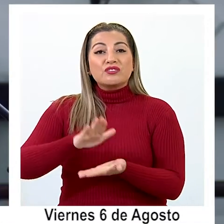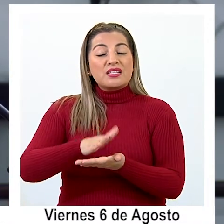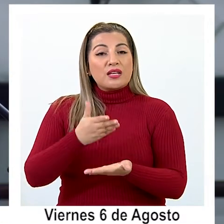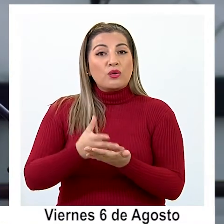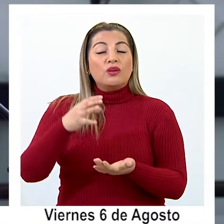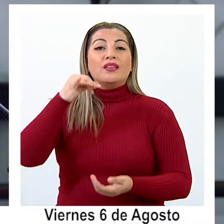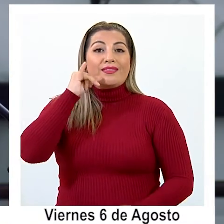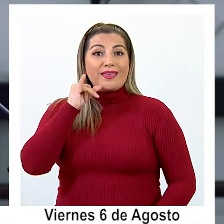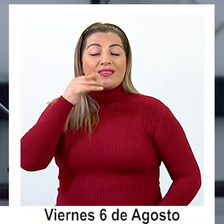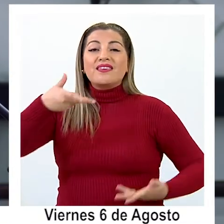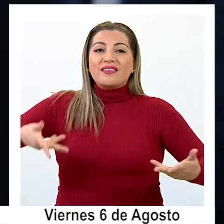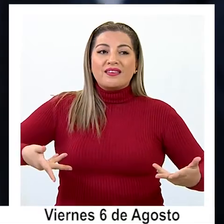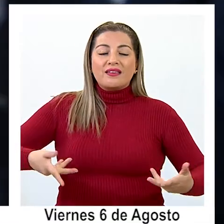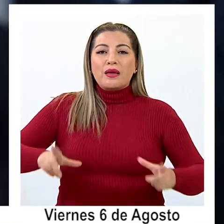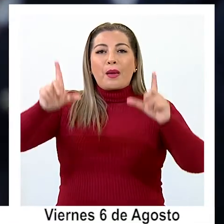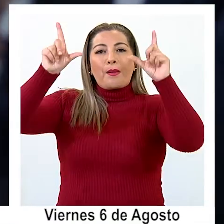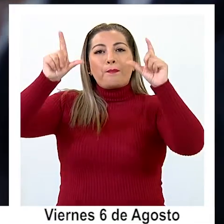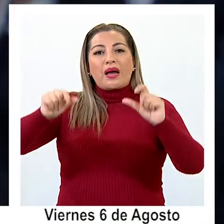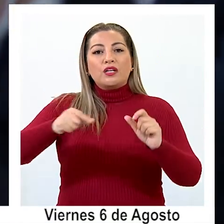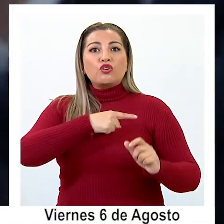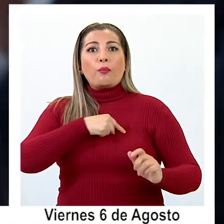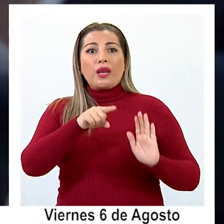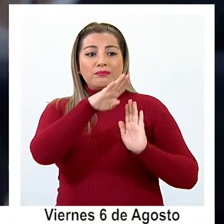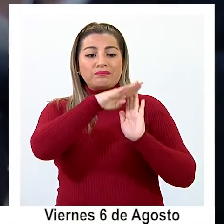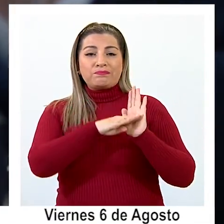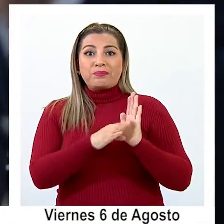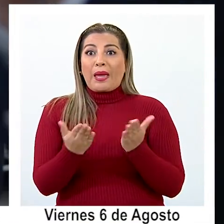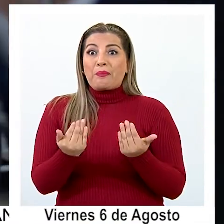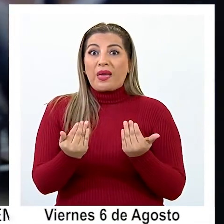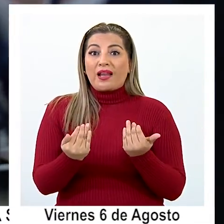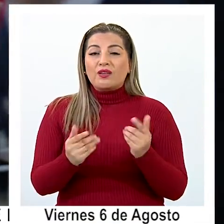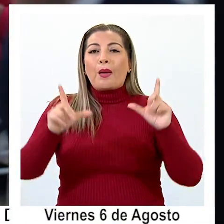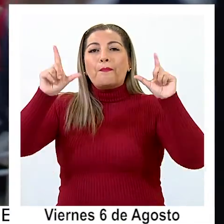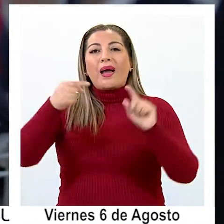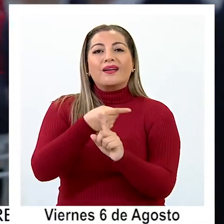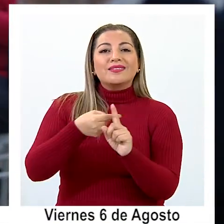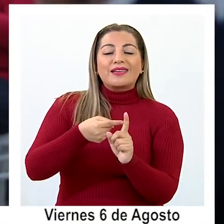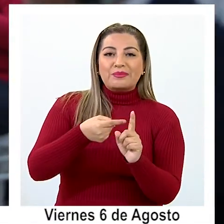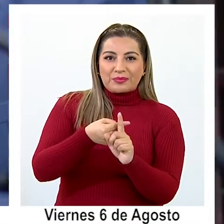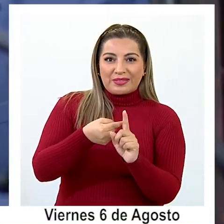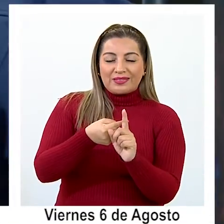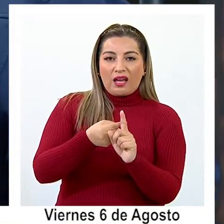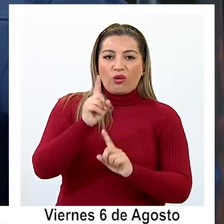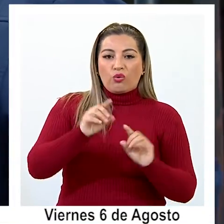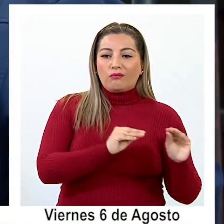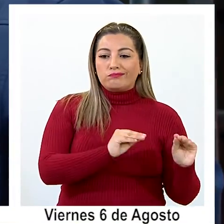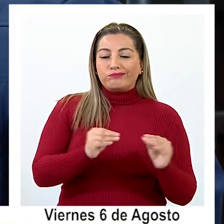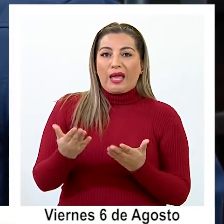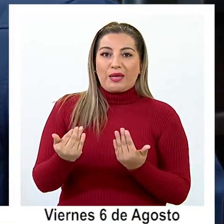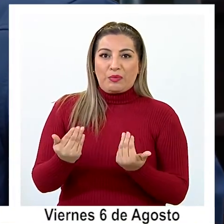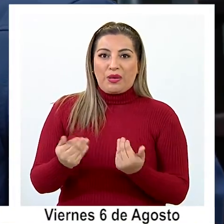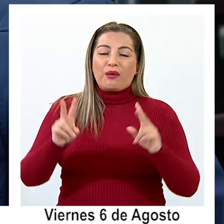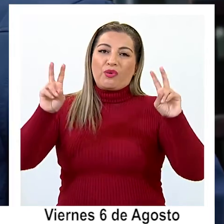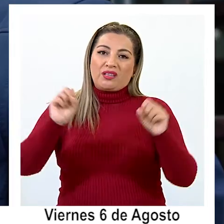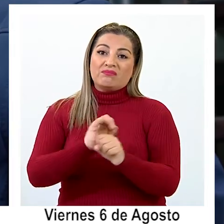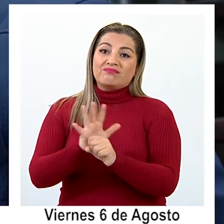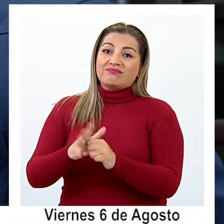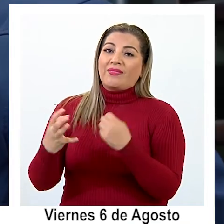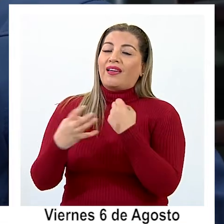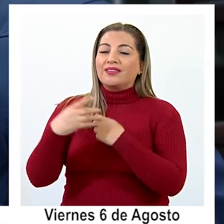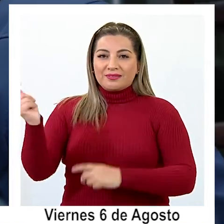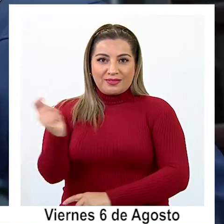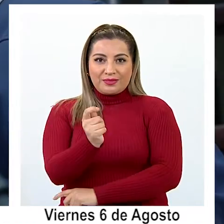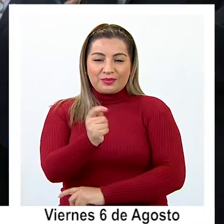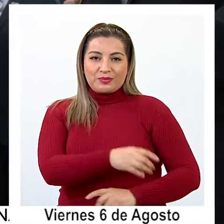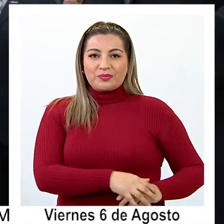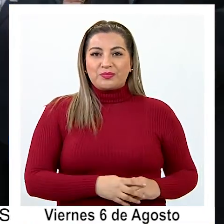de Iquique, buscarán reducir a la mitad las interconsultas médicas pospuestas a causa de la pandemia en la región